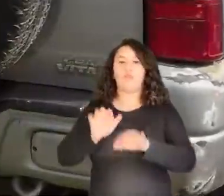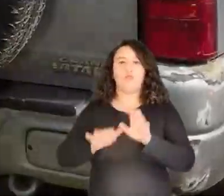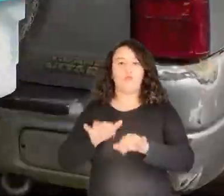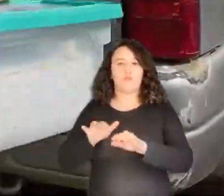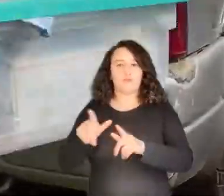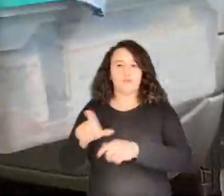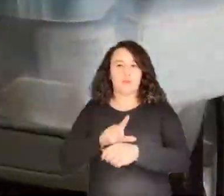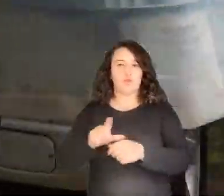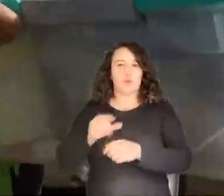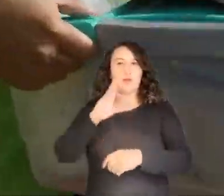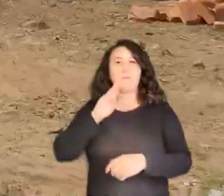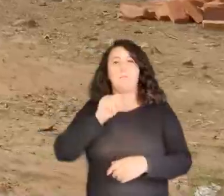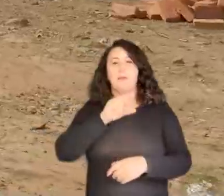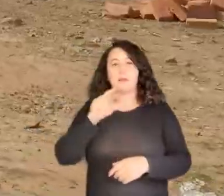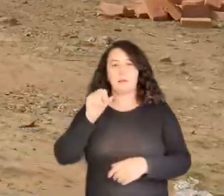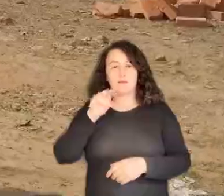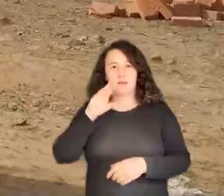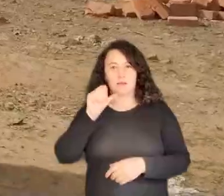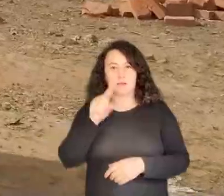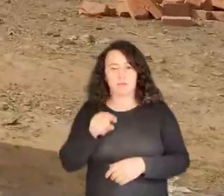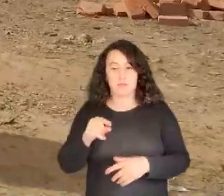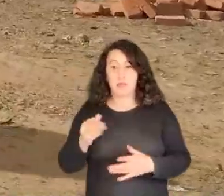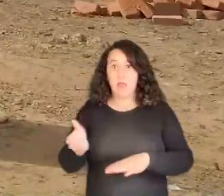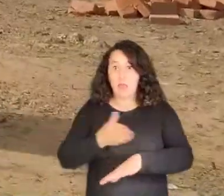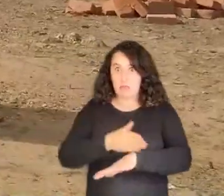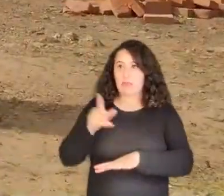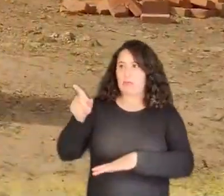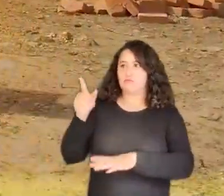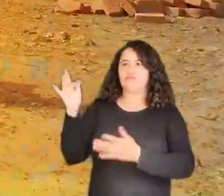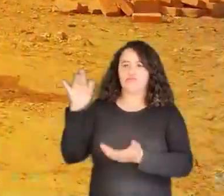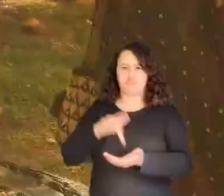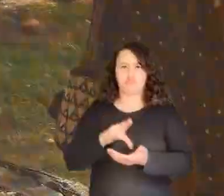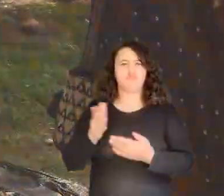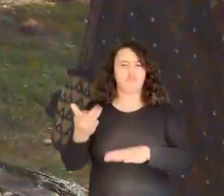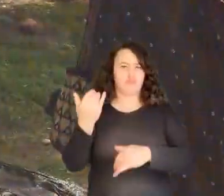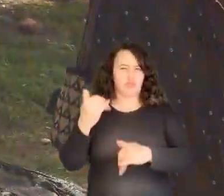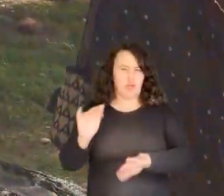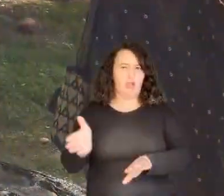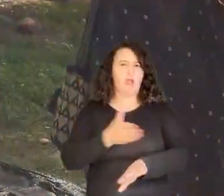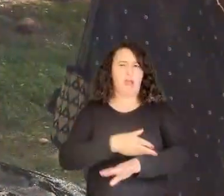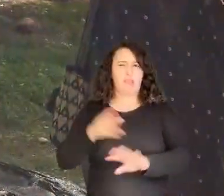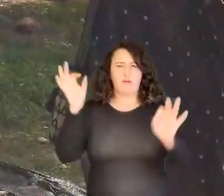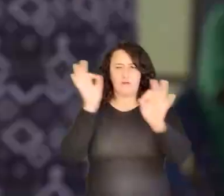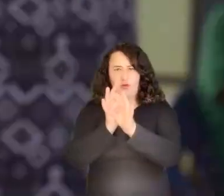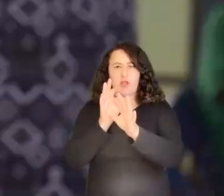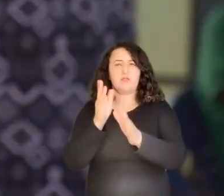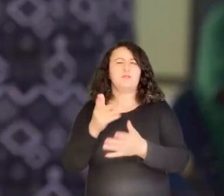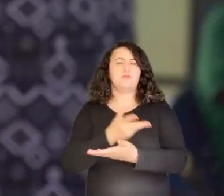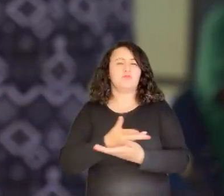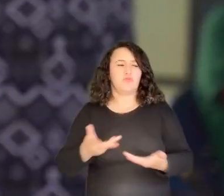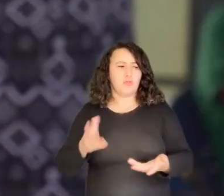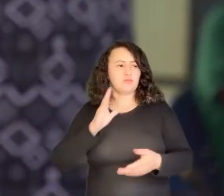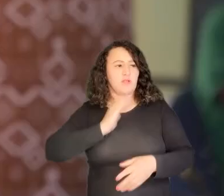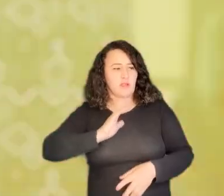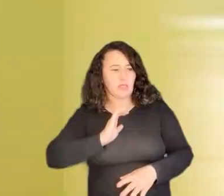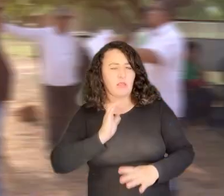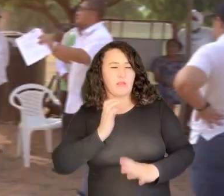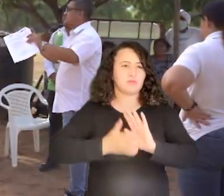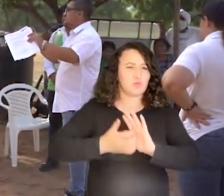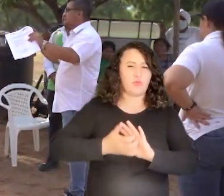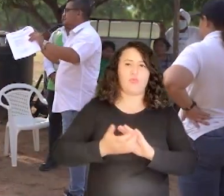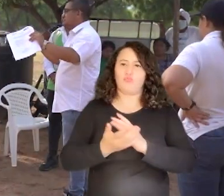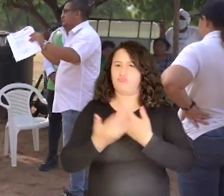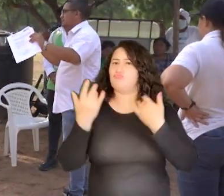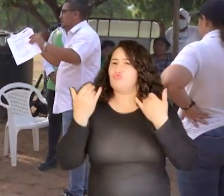oficina local de Barrancas. Antes de esta visita, ellos ya han venido previamente a la comunidad a hacer su focalización, caracterización